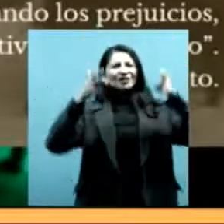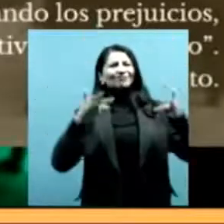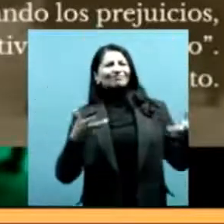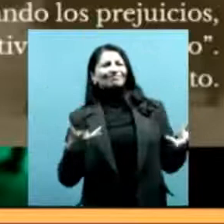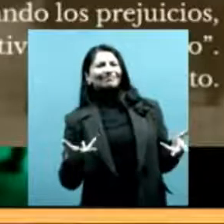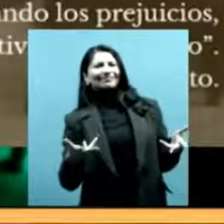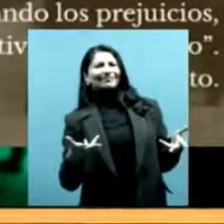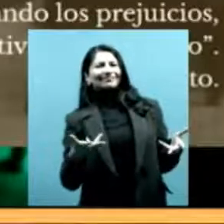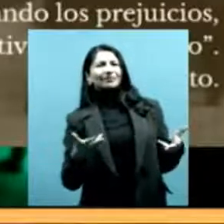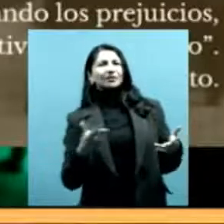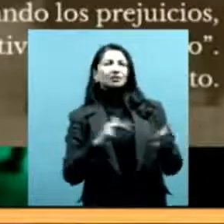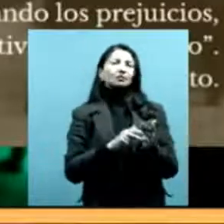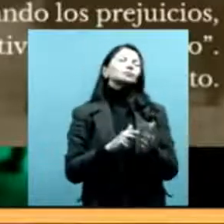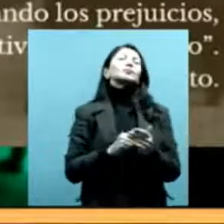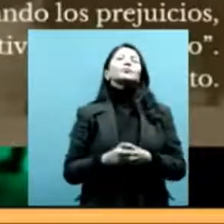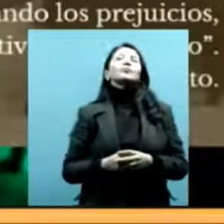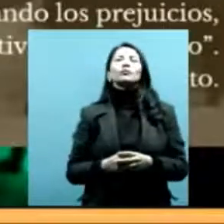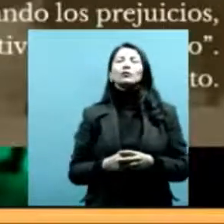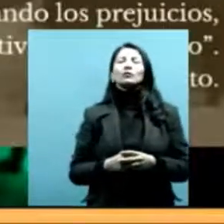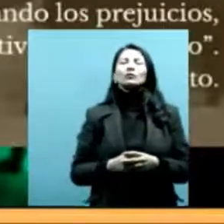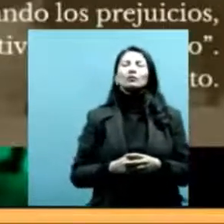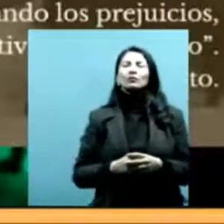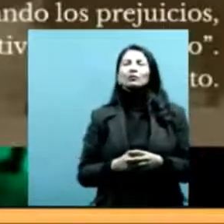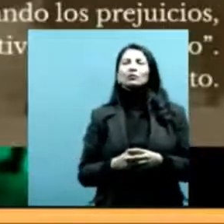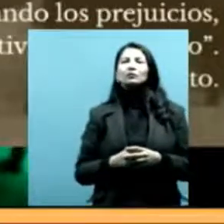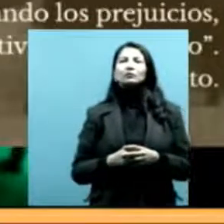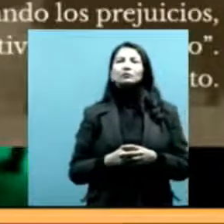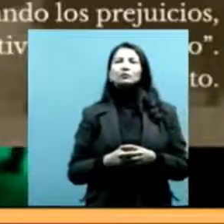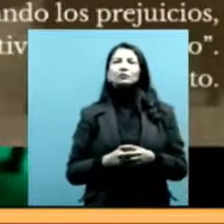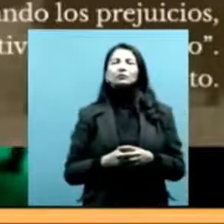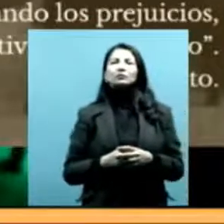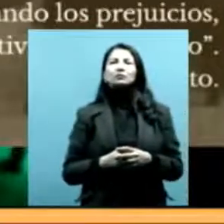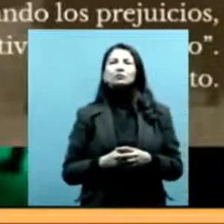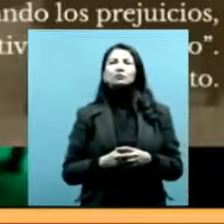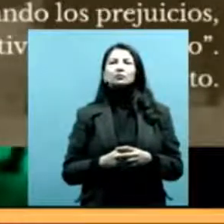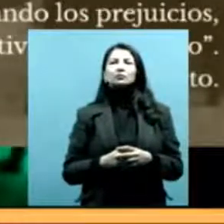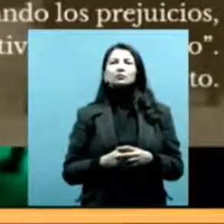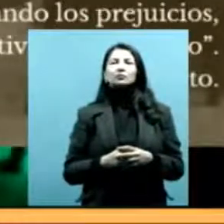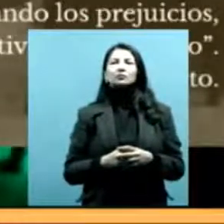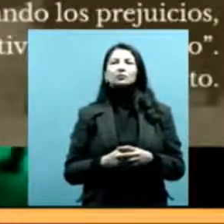siguiente, citando a distintos juristas, ¿sí?